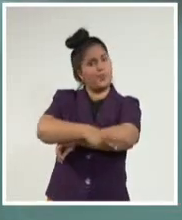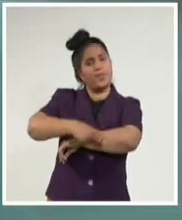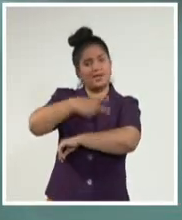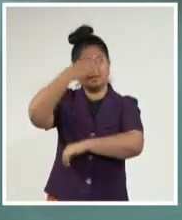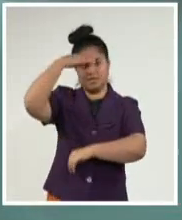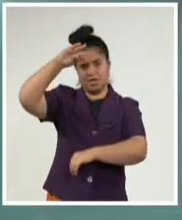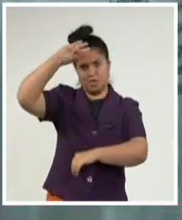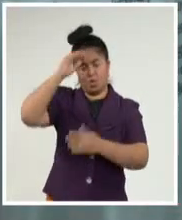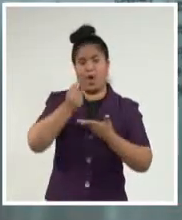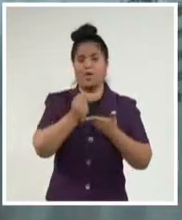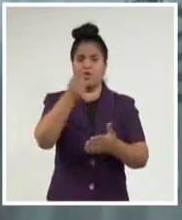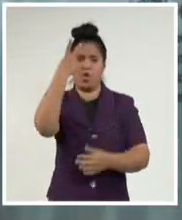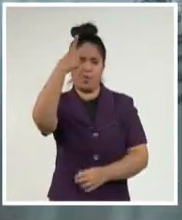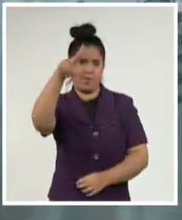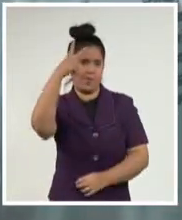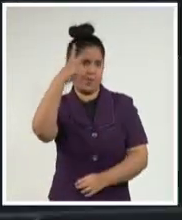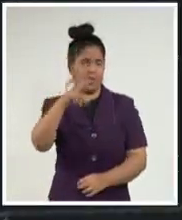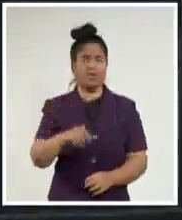Granadinas, México y Siria.